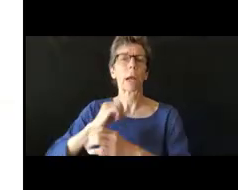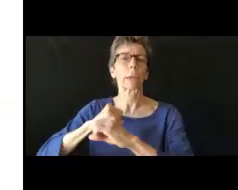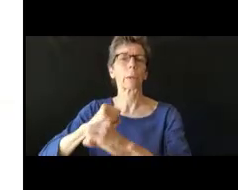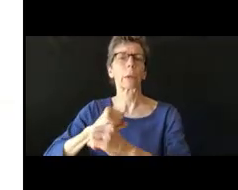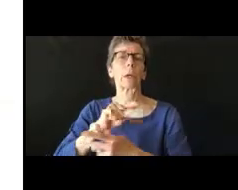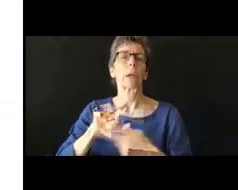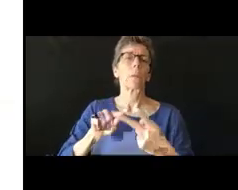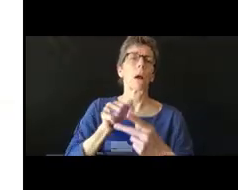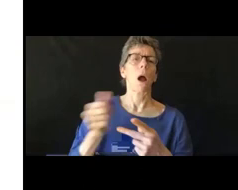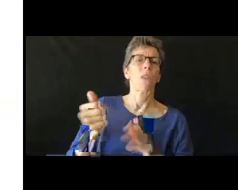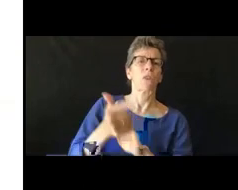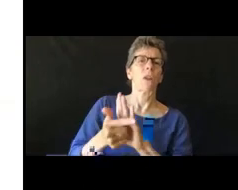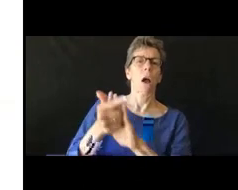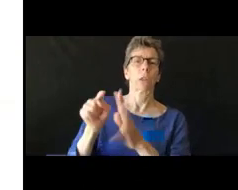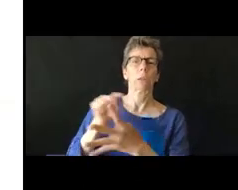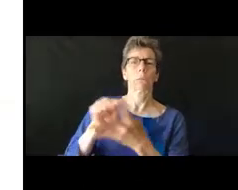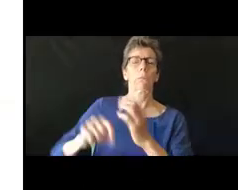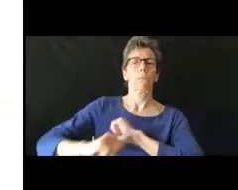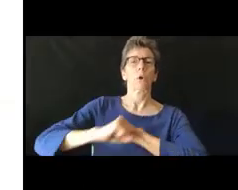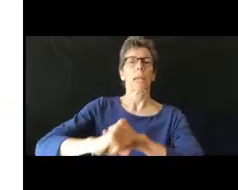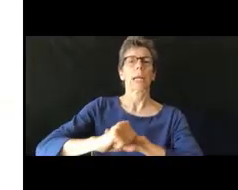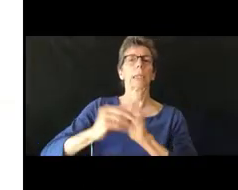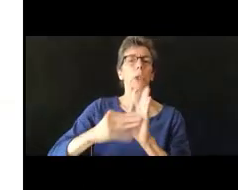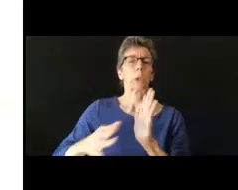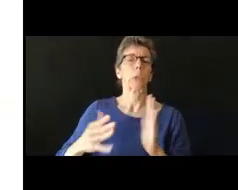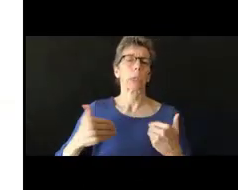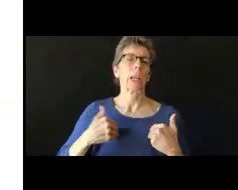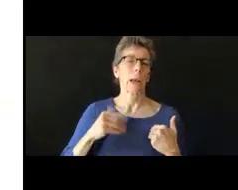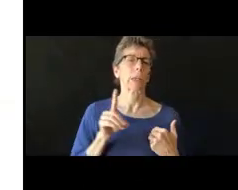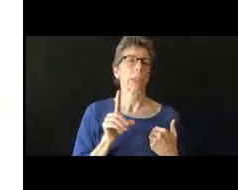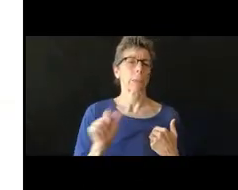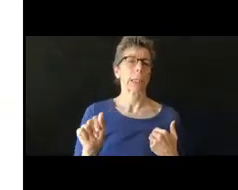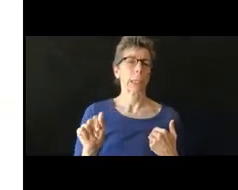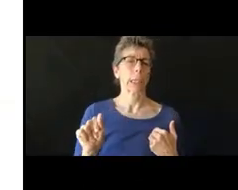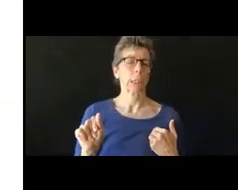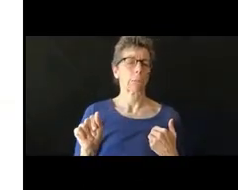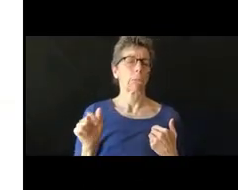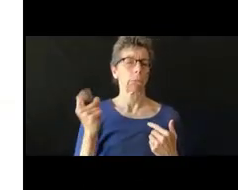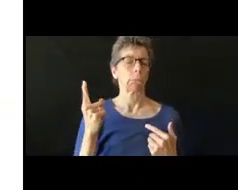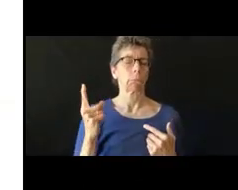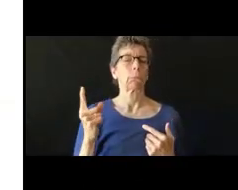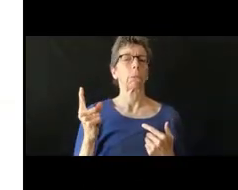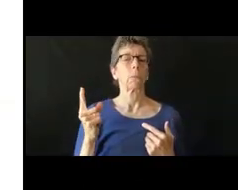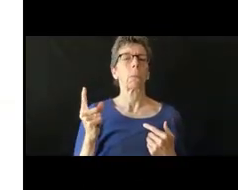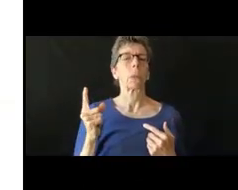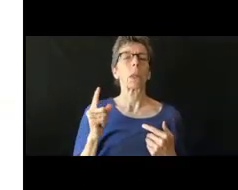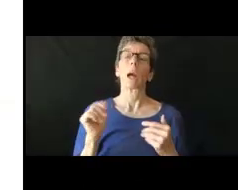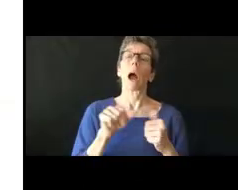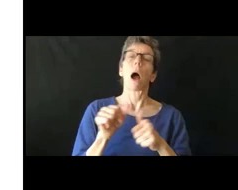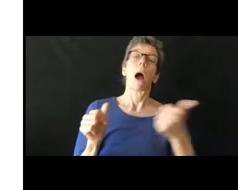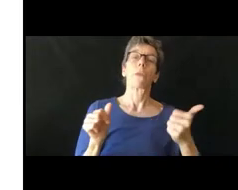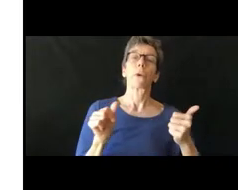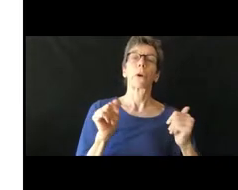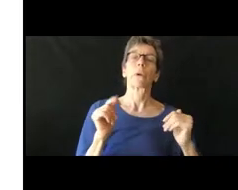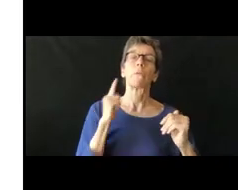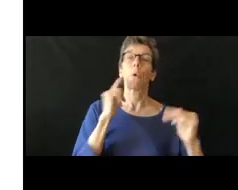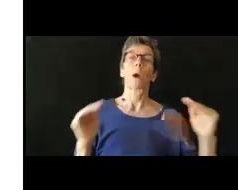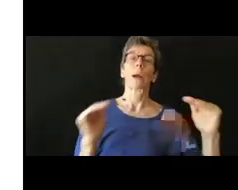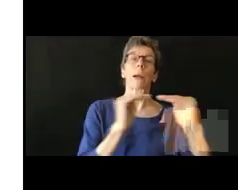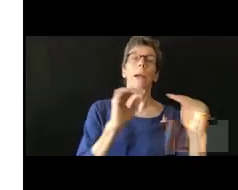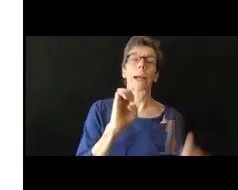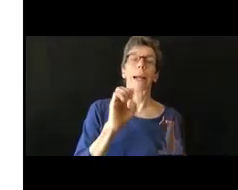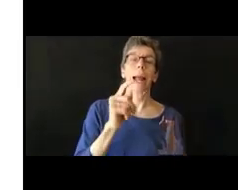leyes que protegen a los estudiantes con discapacidades. Y también está el título 9 de